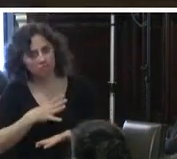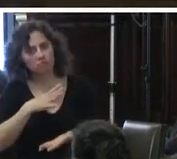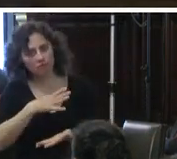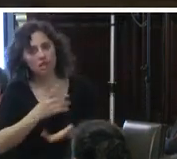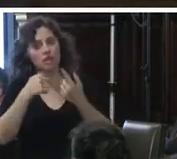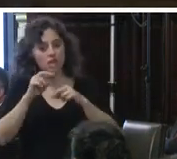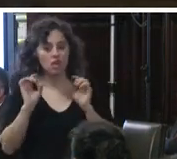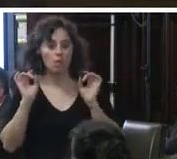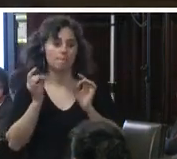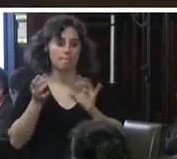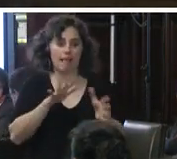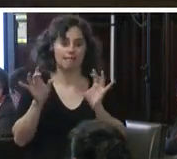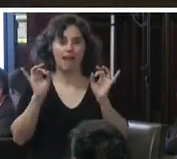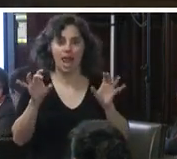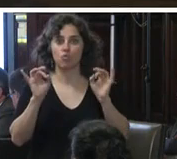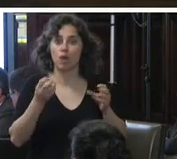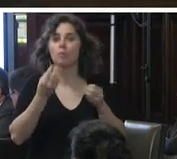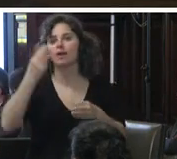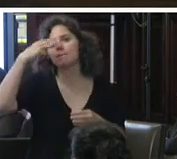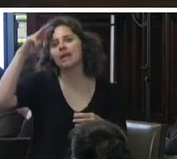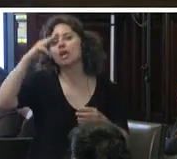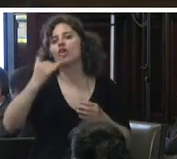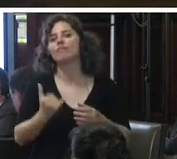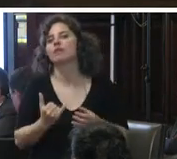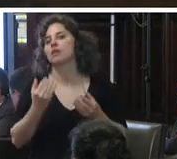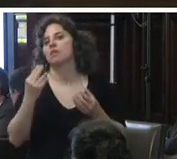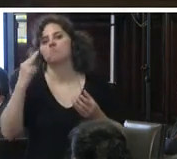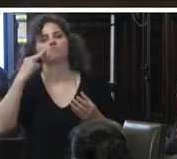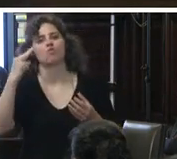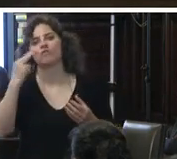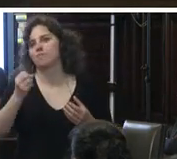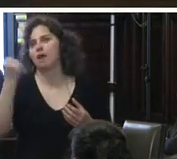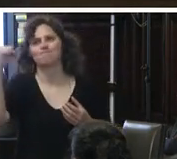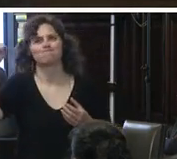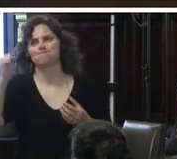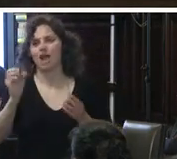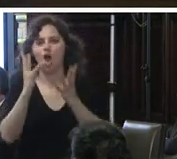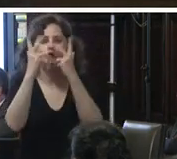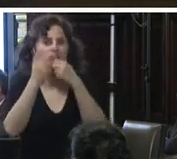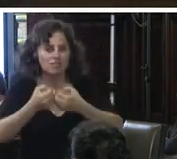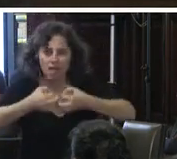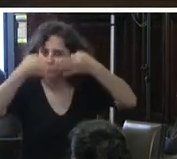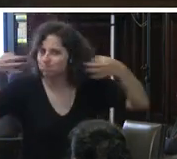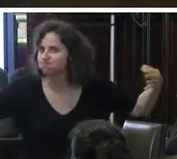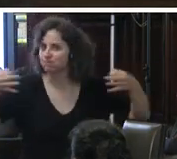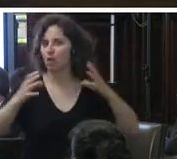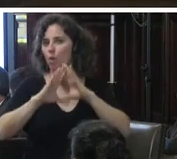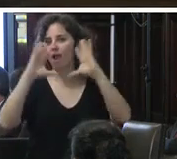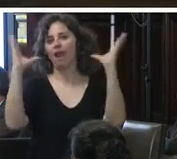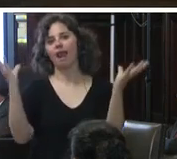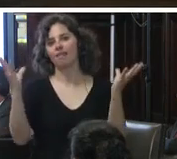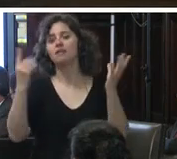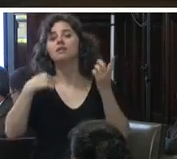parece que es natural dado que México enfrenta un problema de crimen organizado muy grande